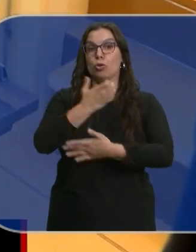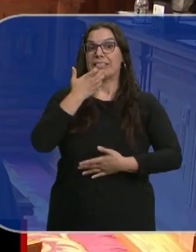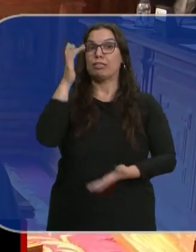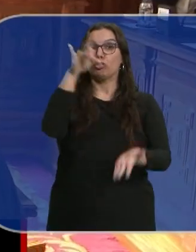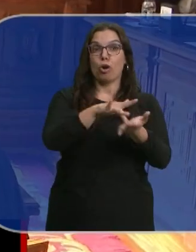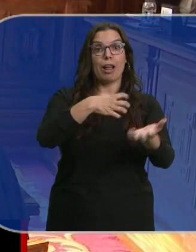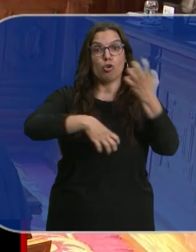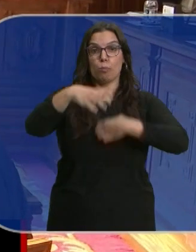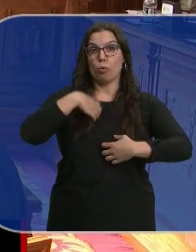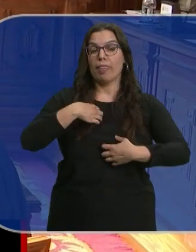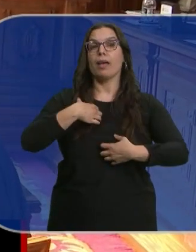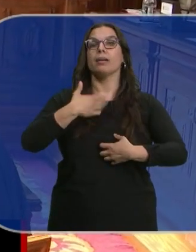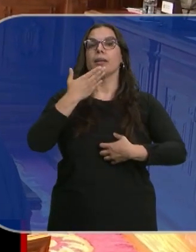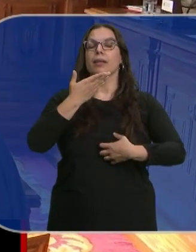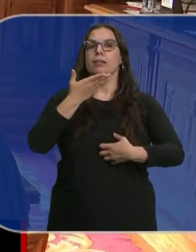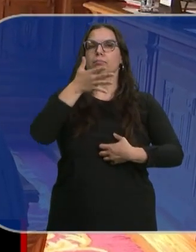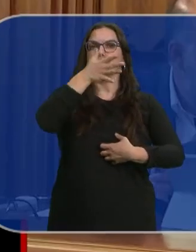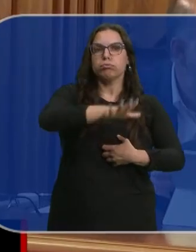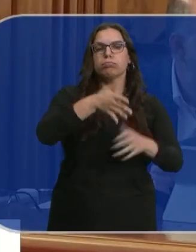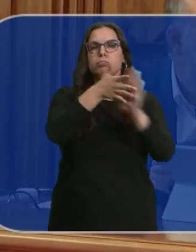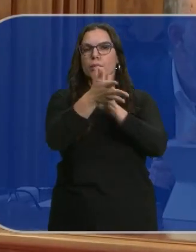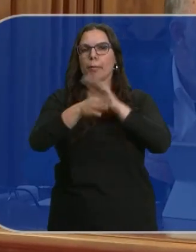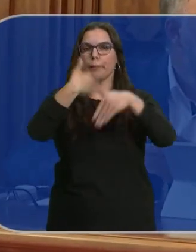acudir tendrán siete días para presentar alegaciones.